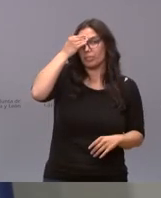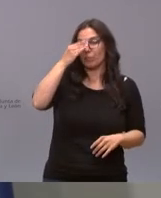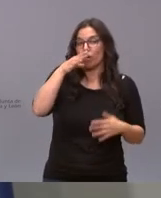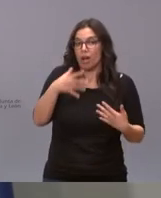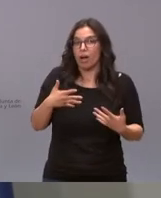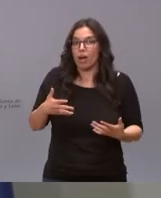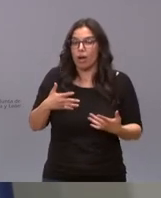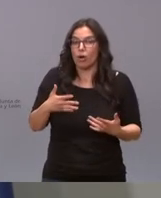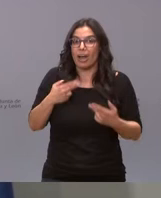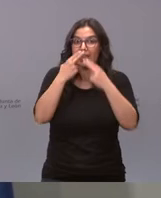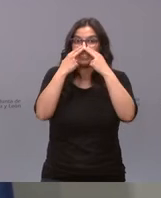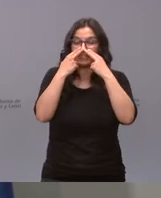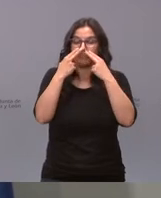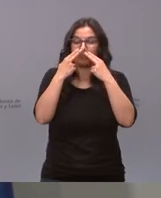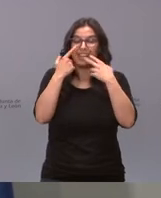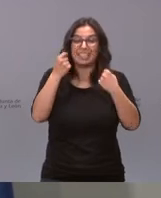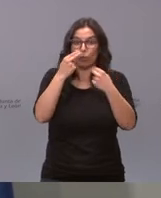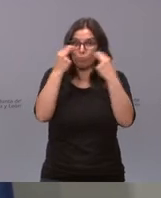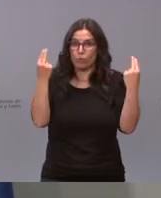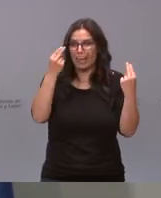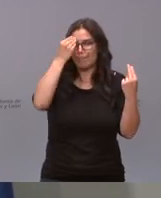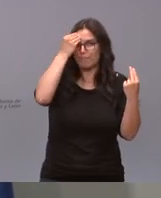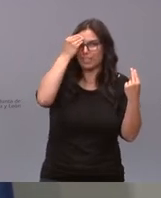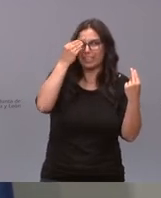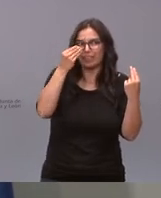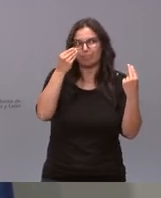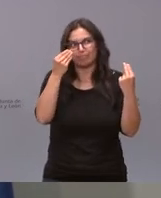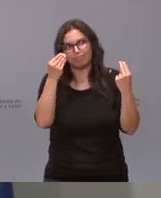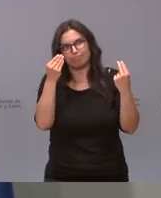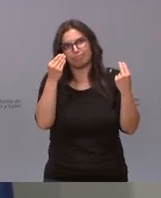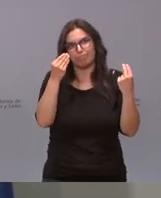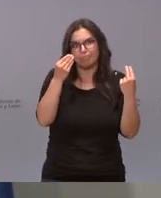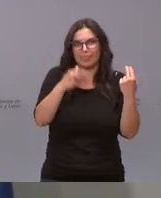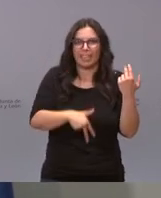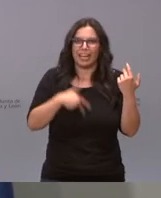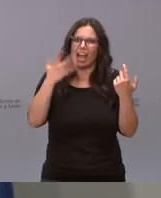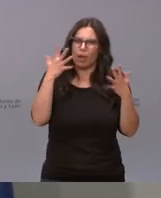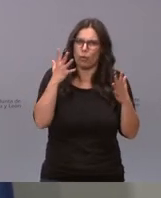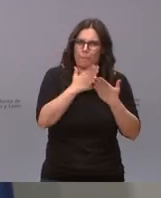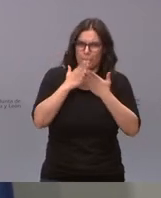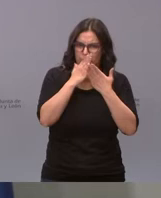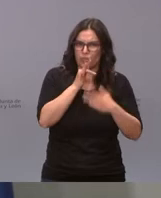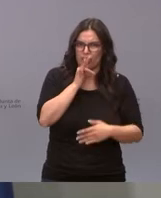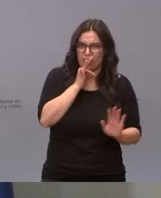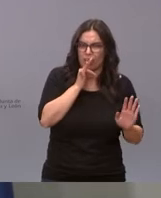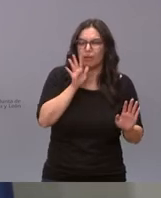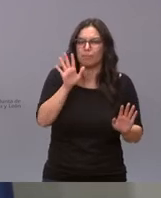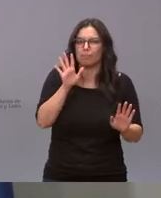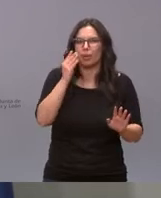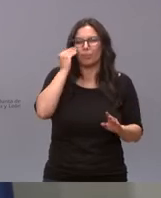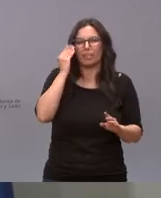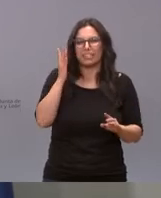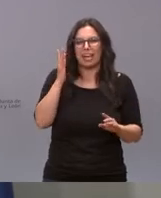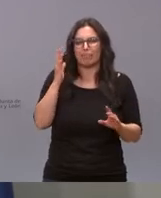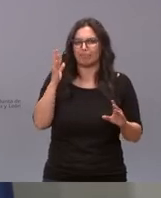este momento de salud pública no lo ve en general aunque todavía la estamos dando una vuelta pero no las ve muy compatibles